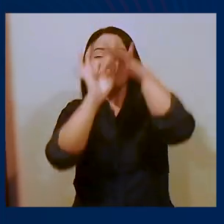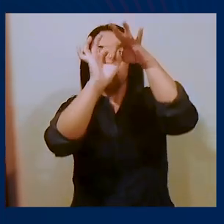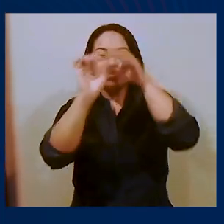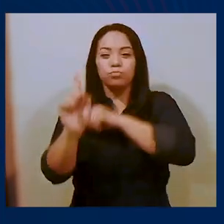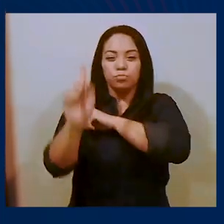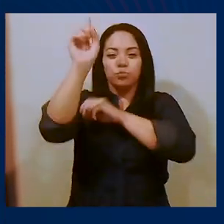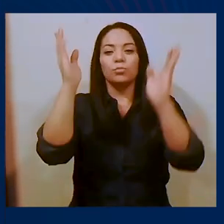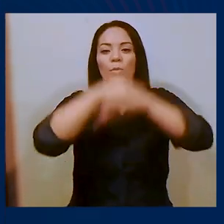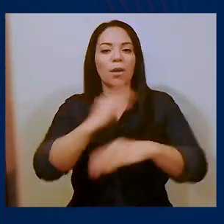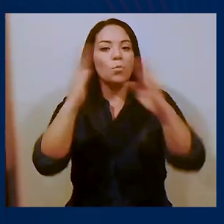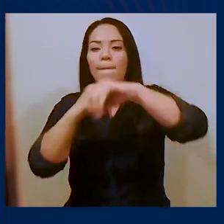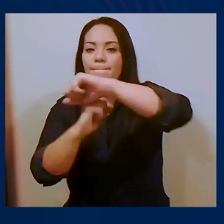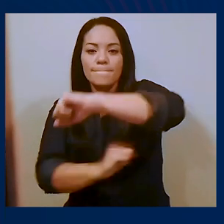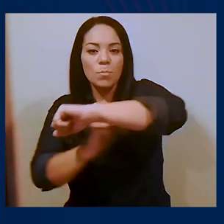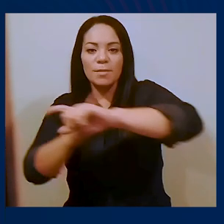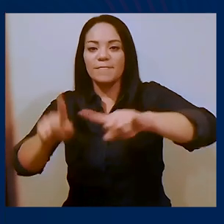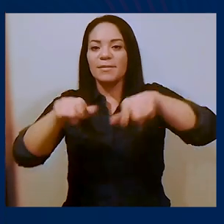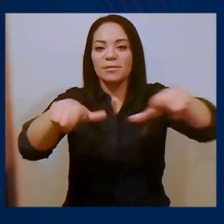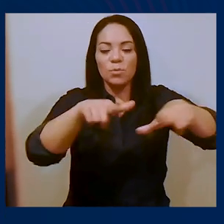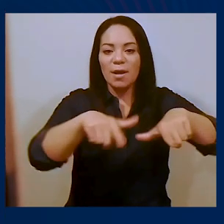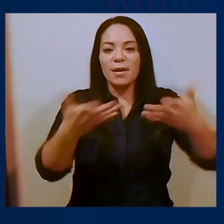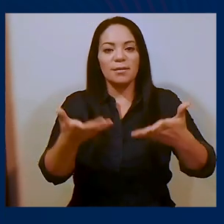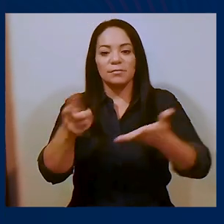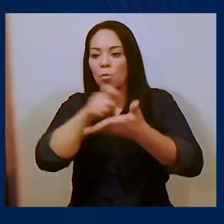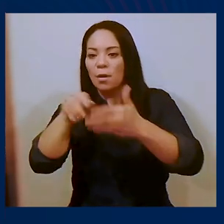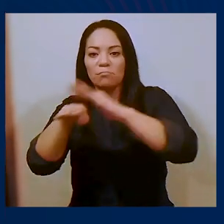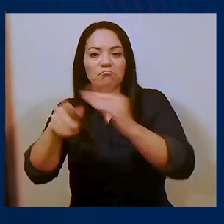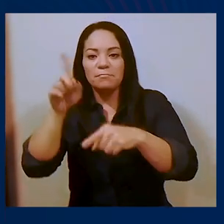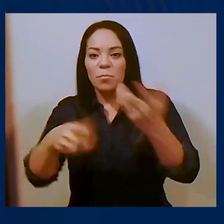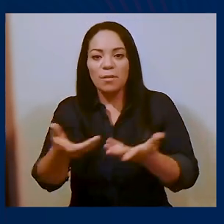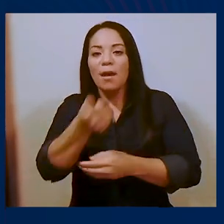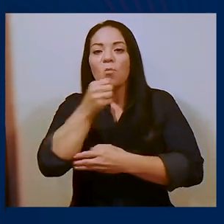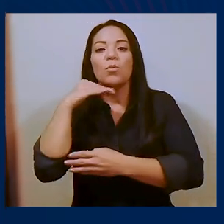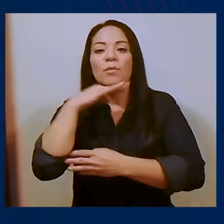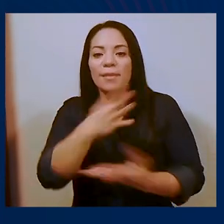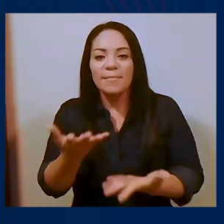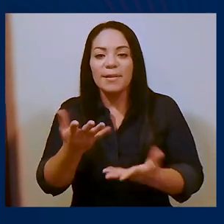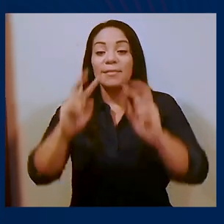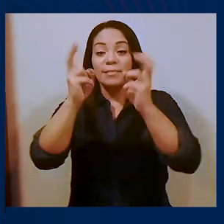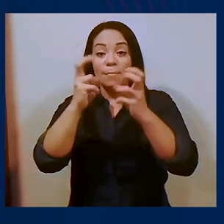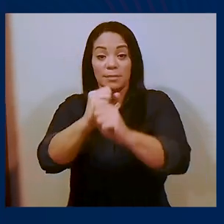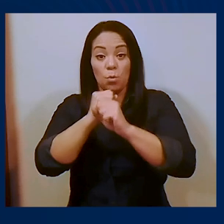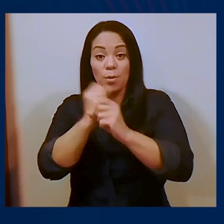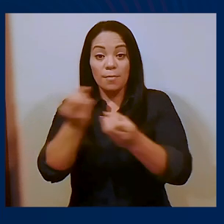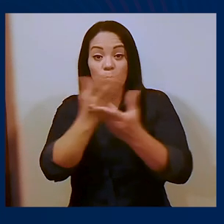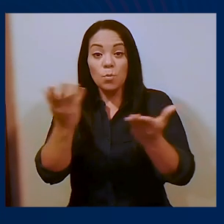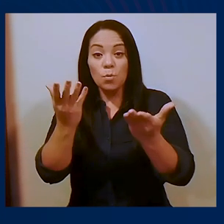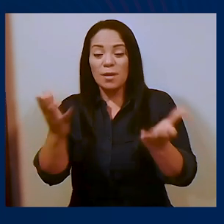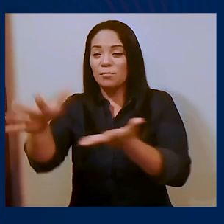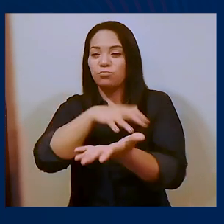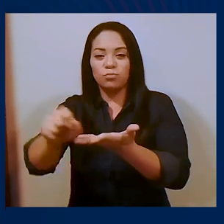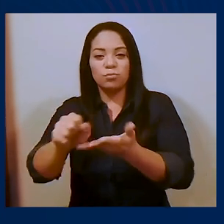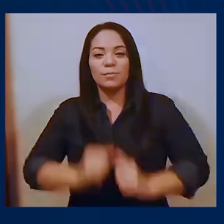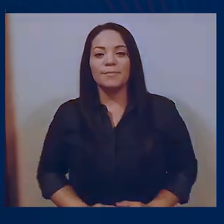camino, no hay puente en varias partes. Hay frente a la escuela, el agua contaminada, la seguridad pública ha